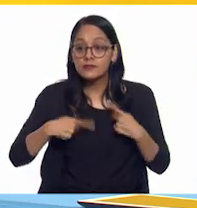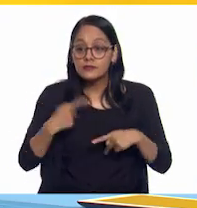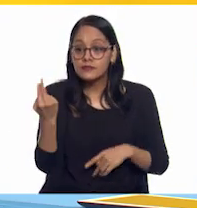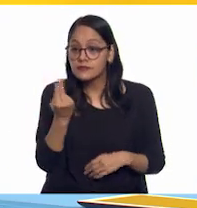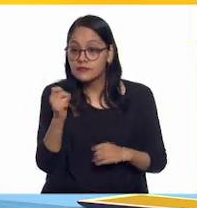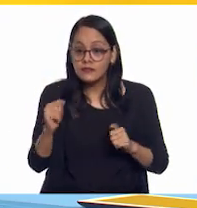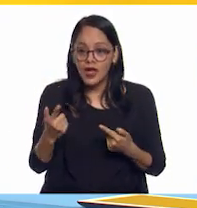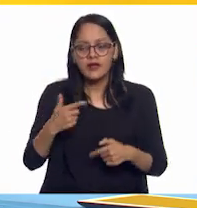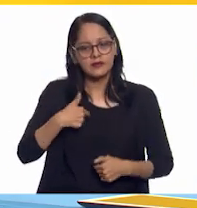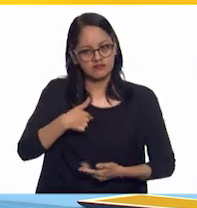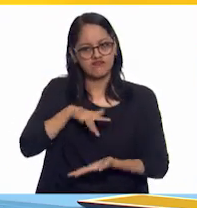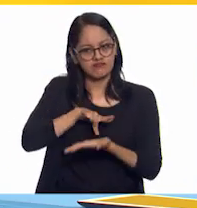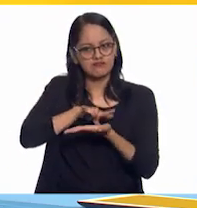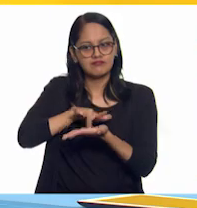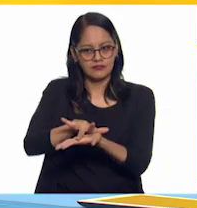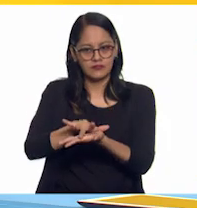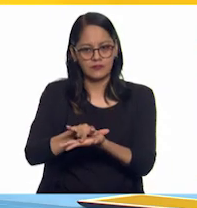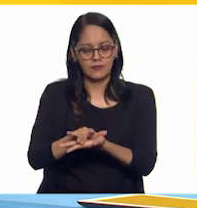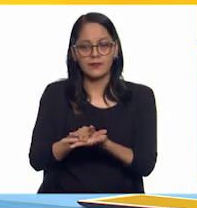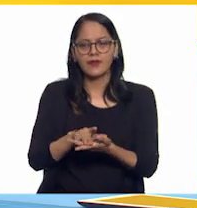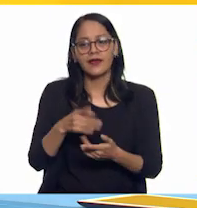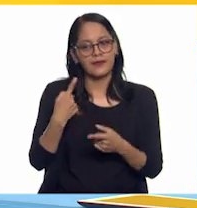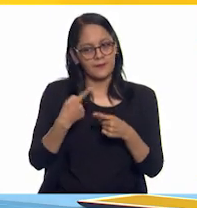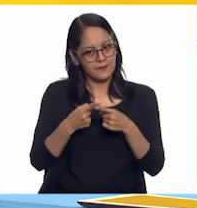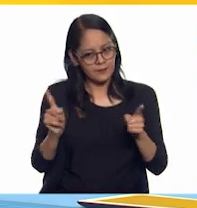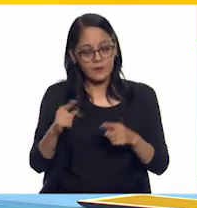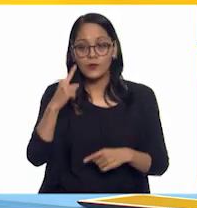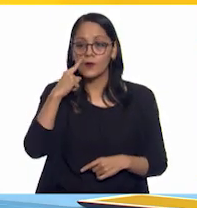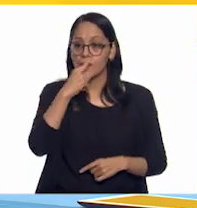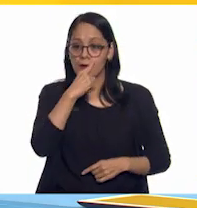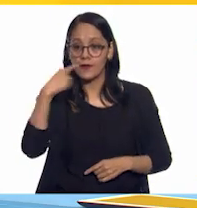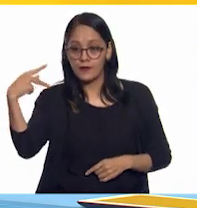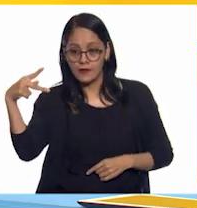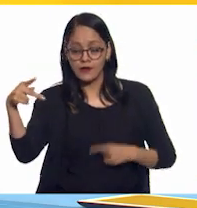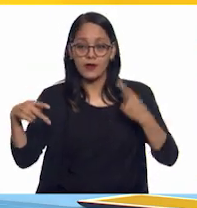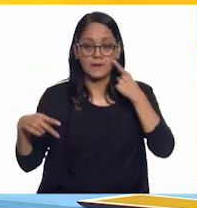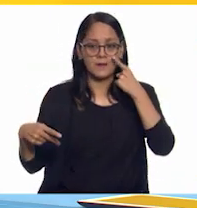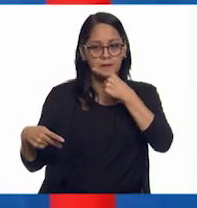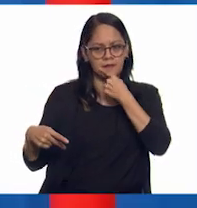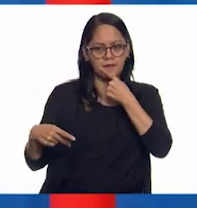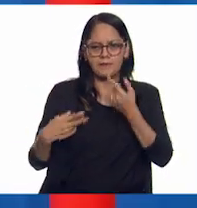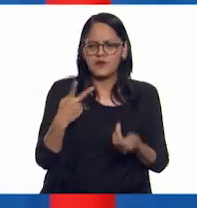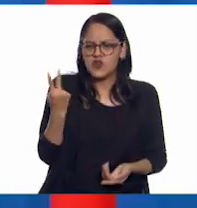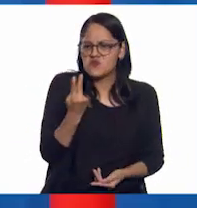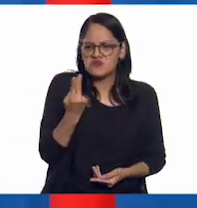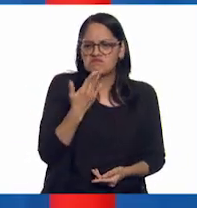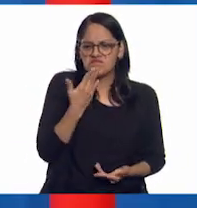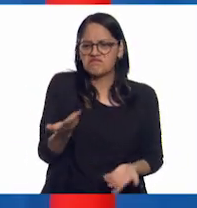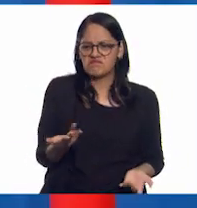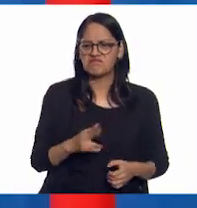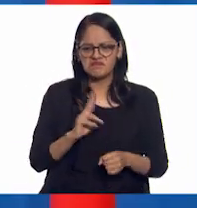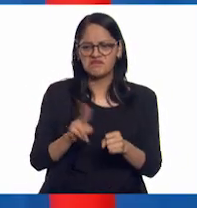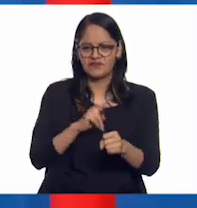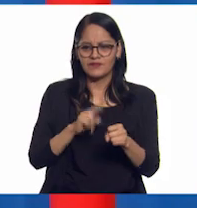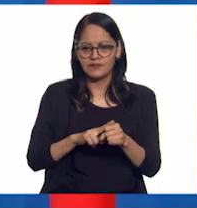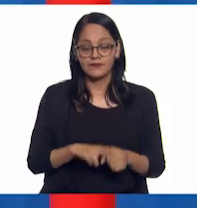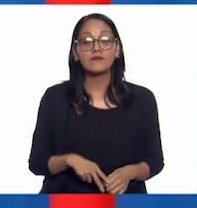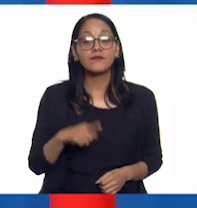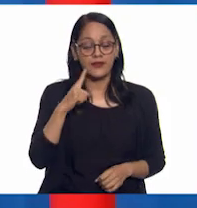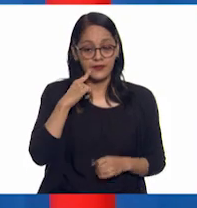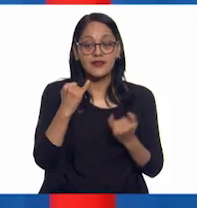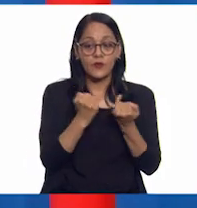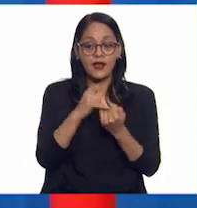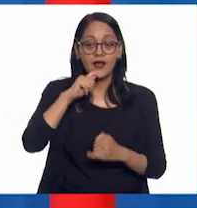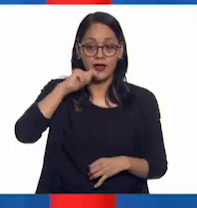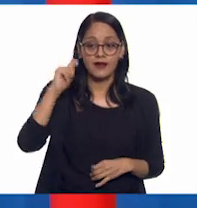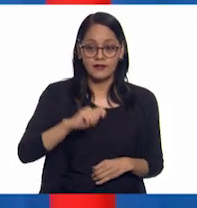necesite. Ambas son formas muy válidas de ver la amistad. Bueno, por supuesto que la amistad, pues hay un compromiso con la